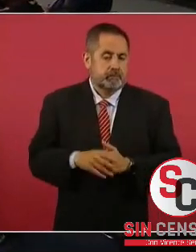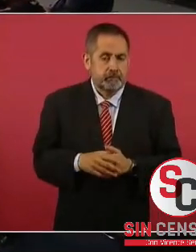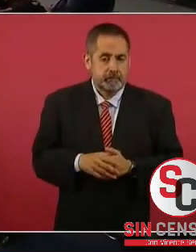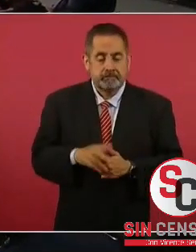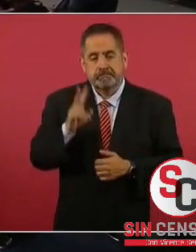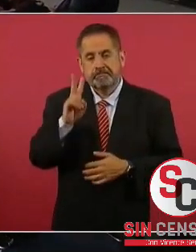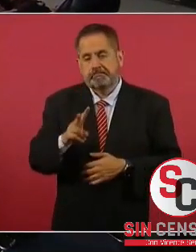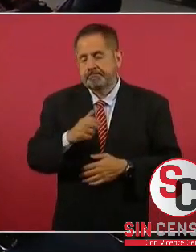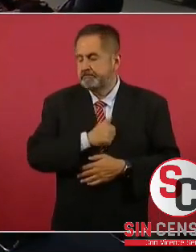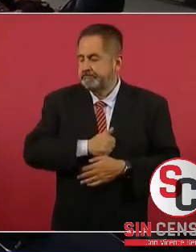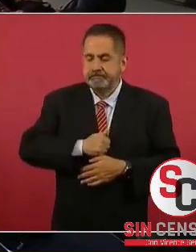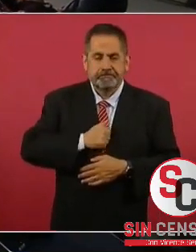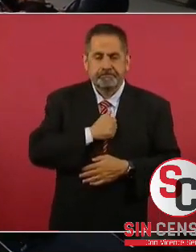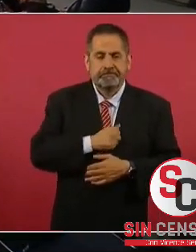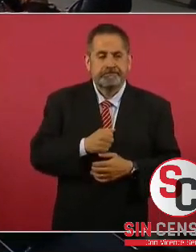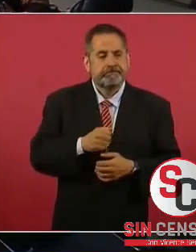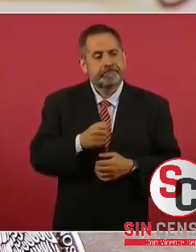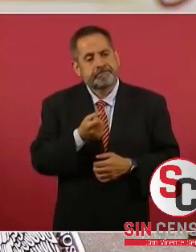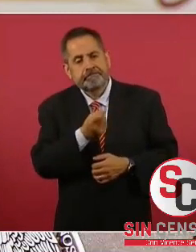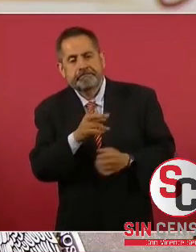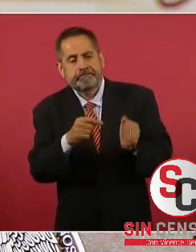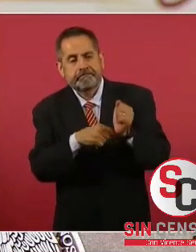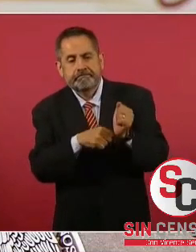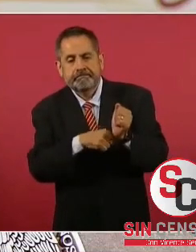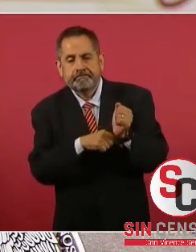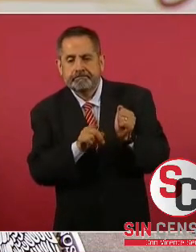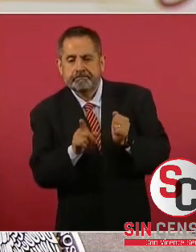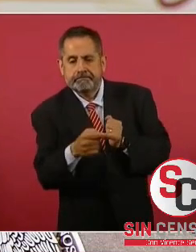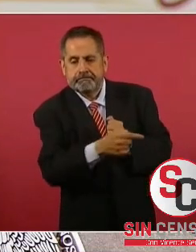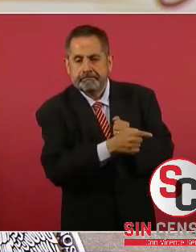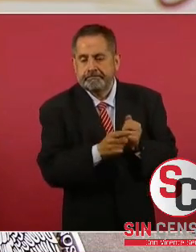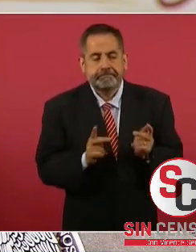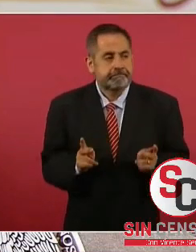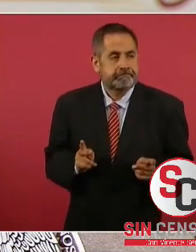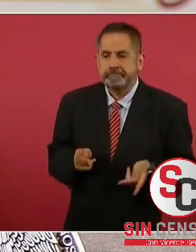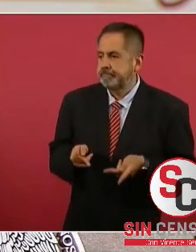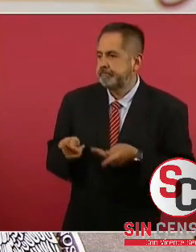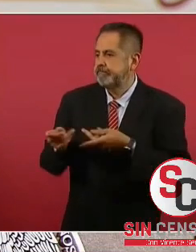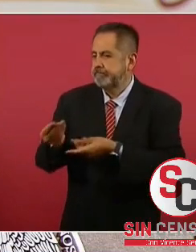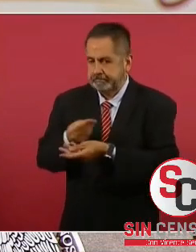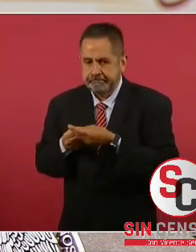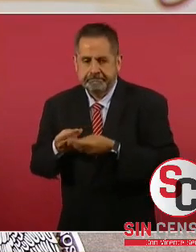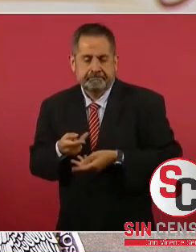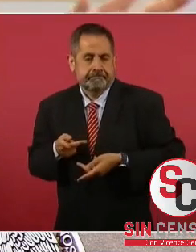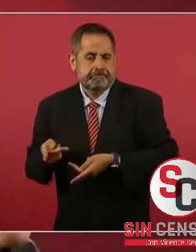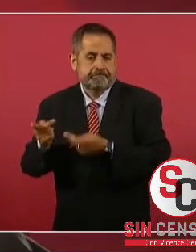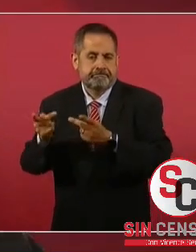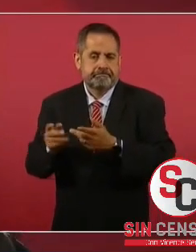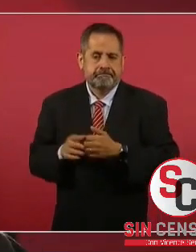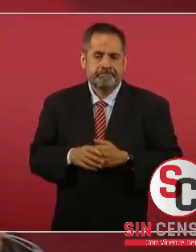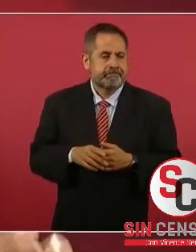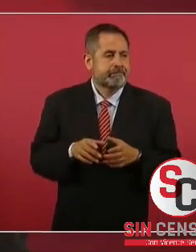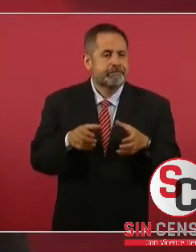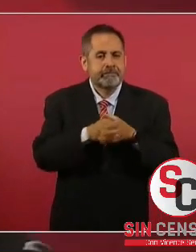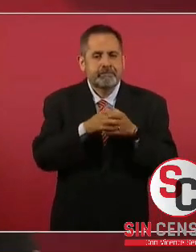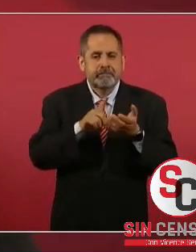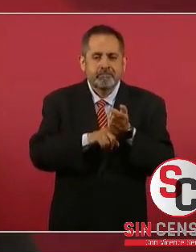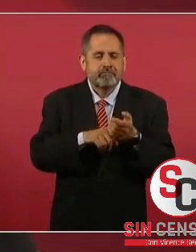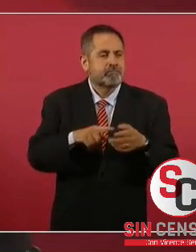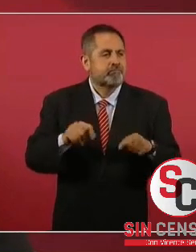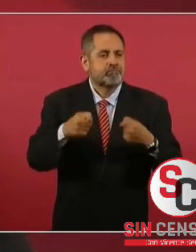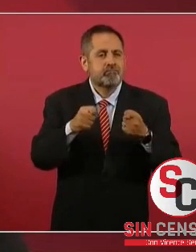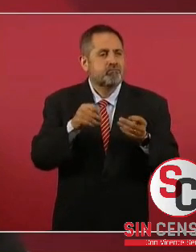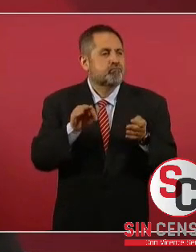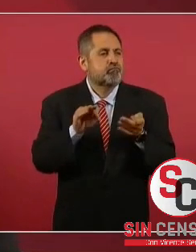Desafortunadamente, hay otros modos de comercialización menos predominantes en pequeñas tiendas